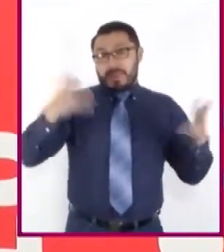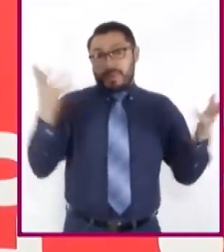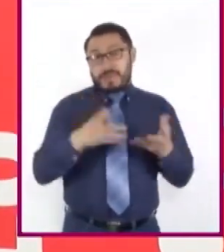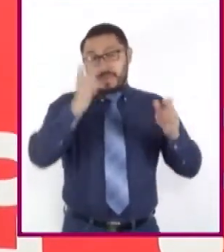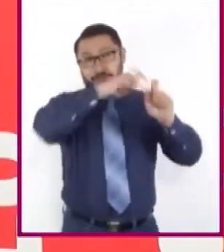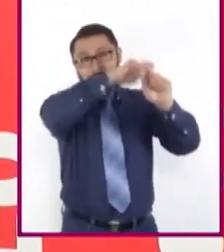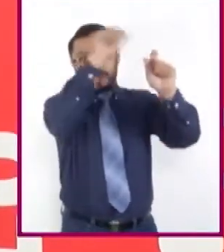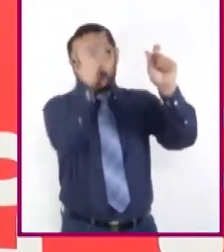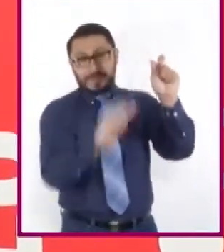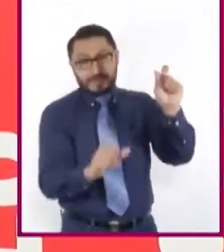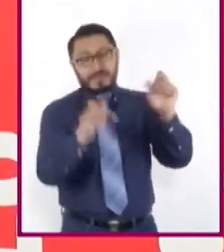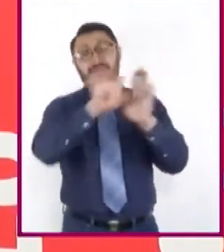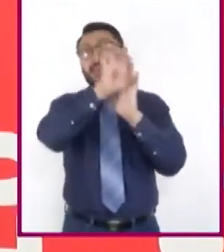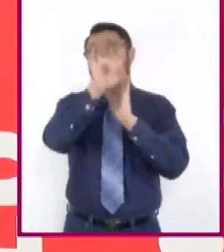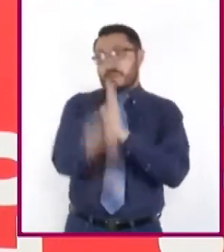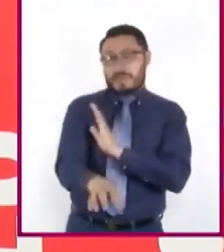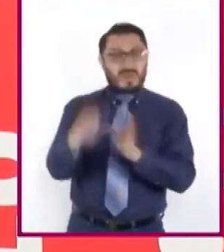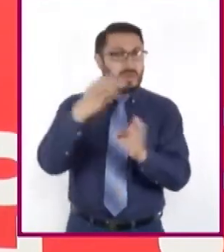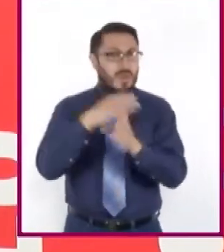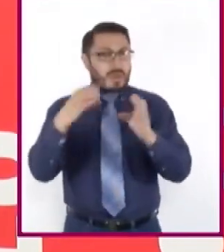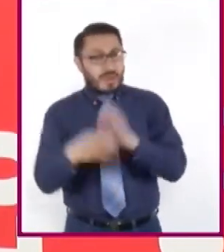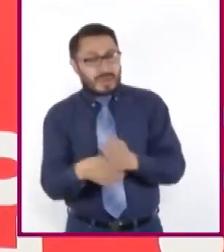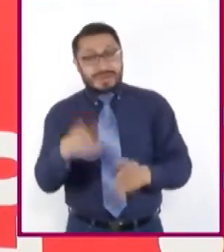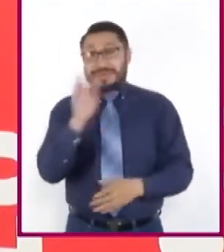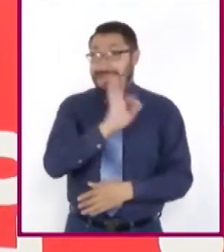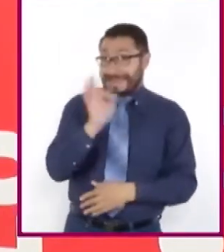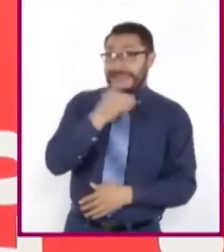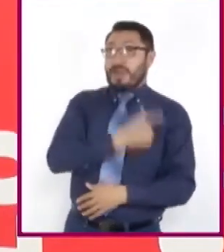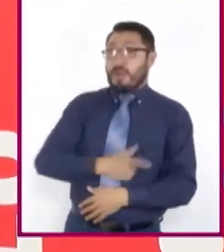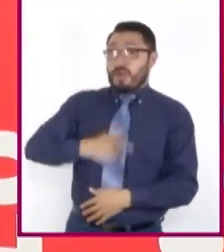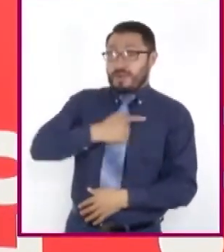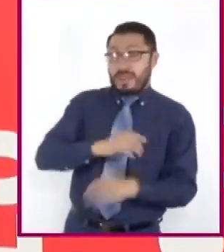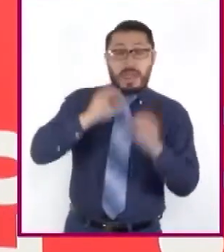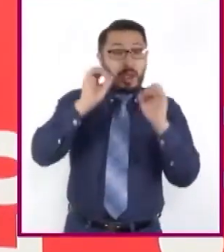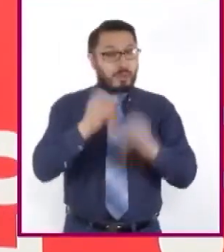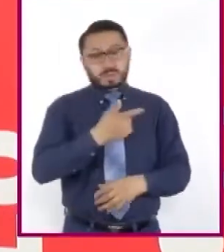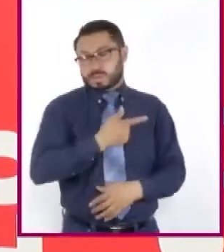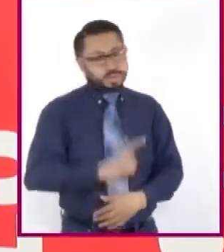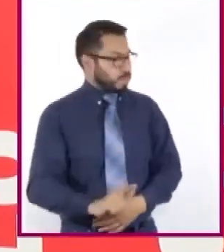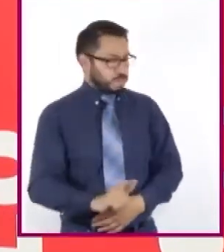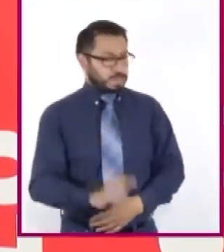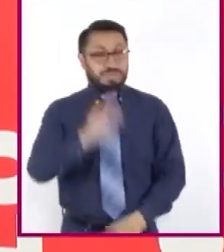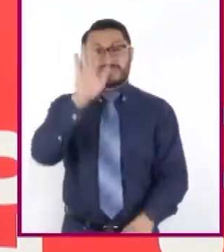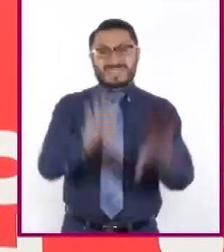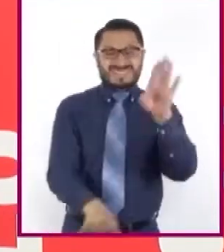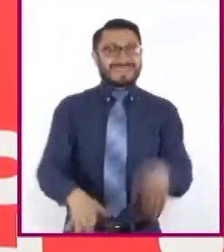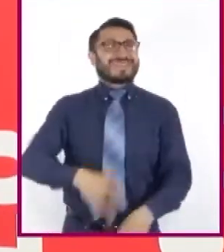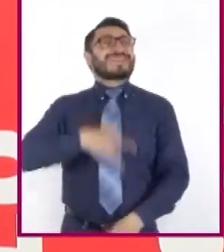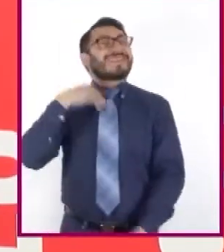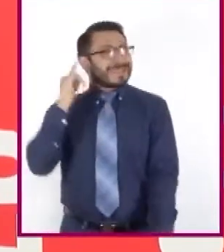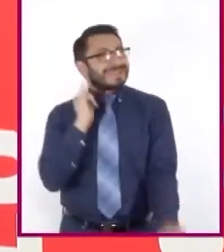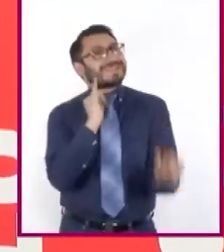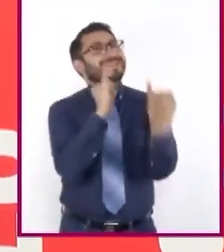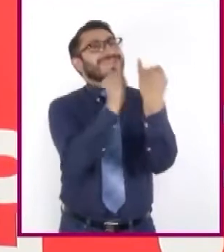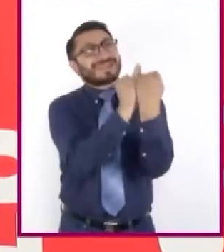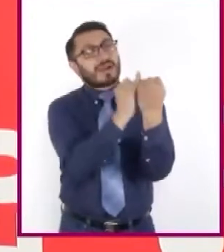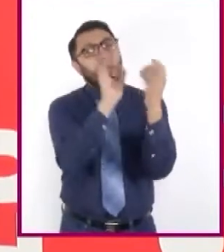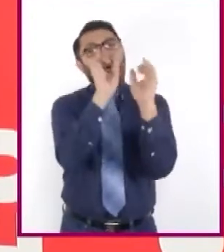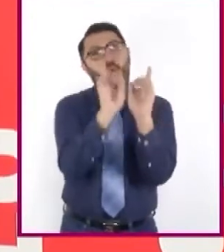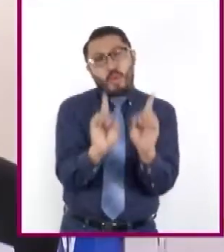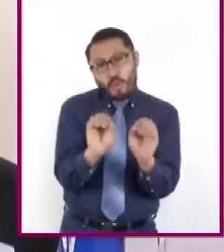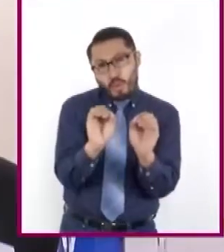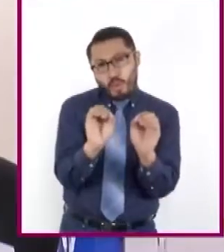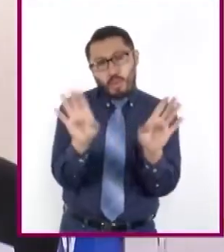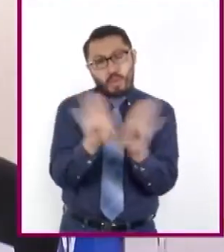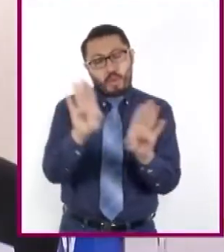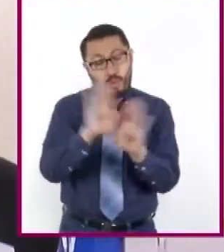pueden agradarnos o disgustarnos, con las que a veces los identificamos y tenemos una experiencia importante.